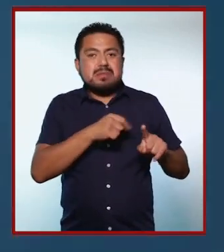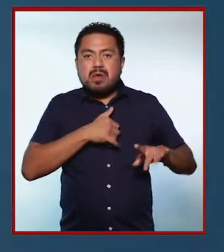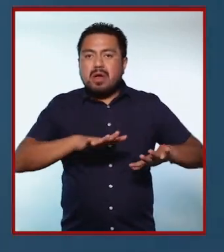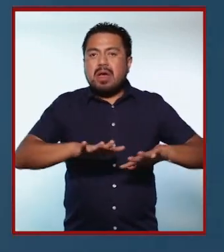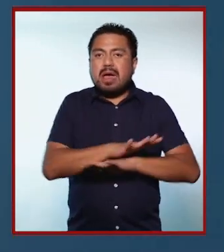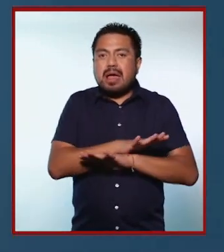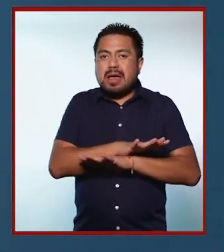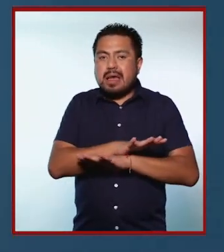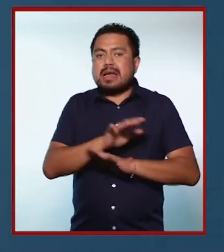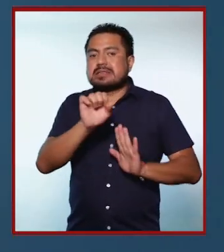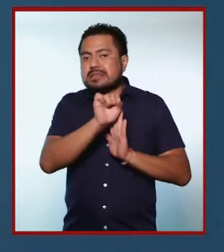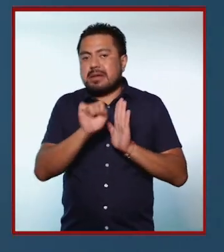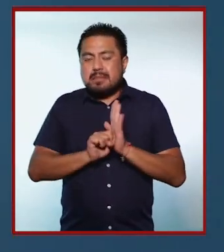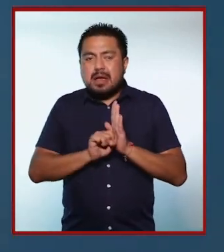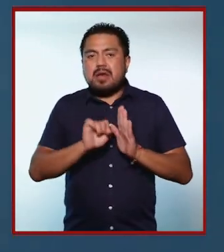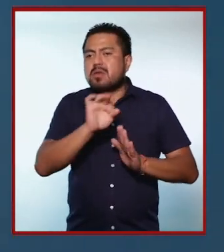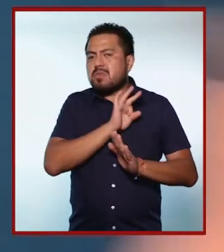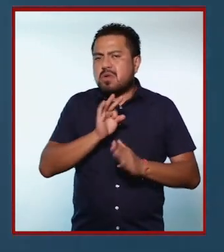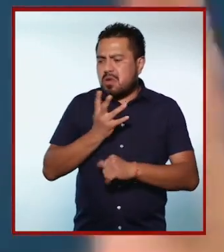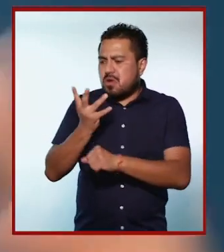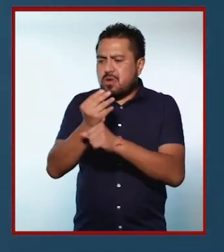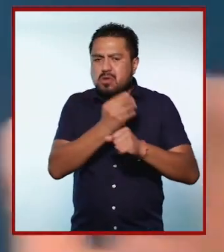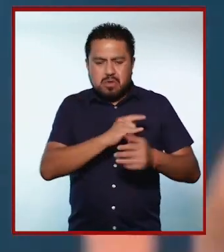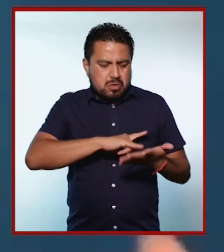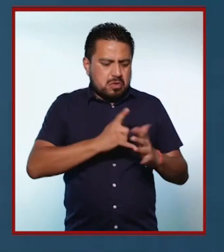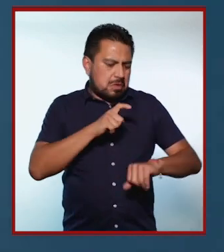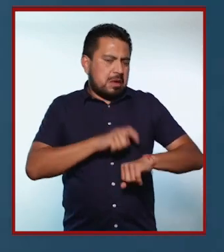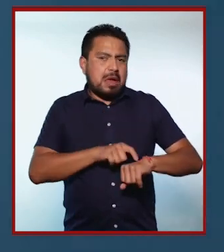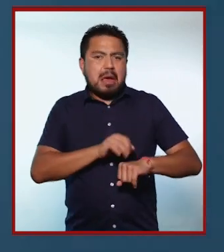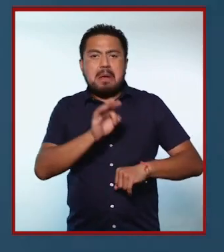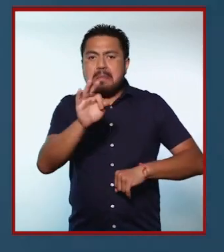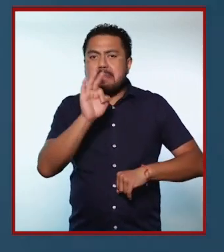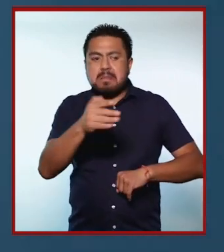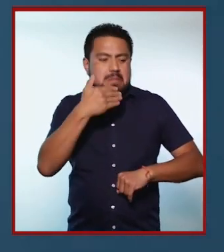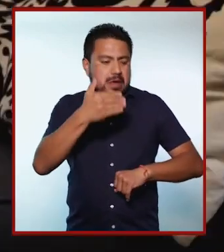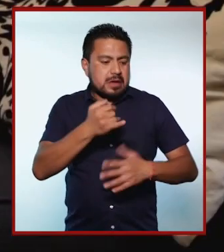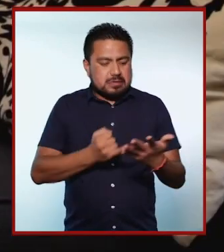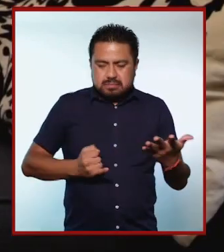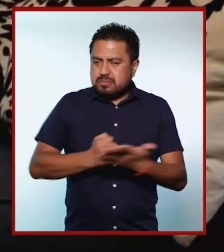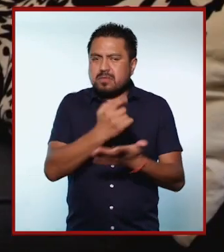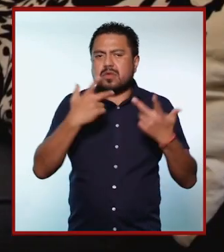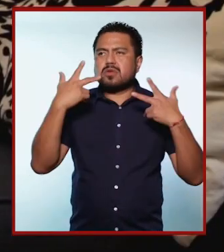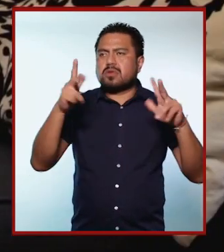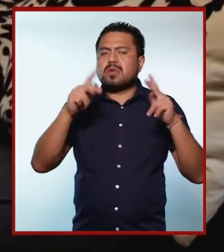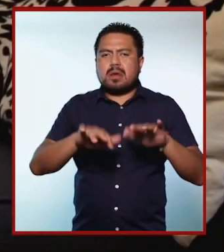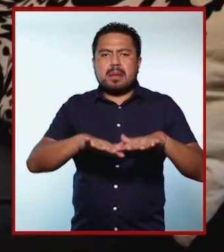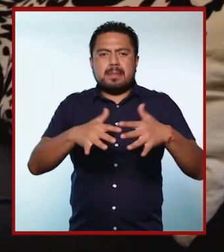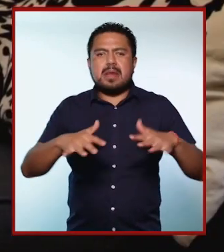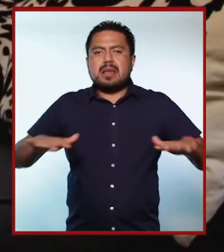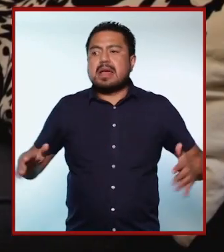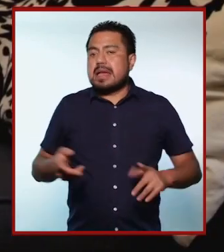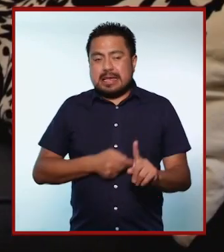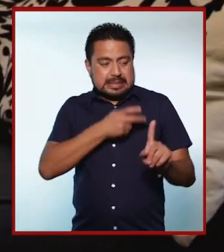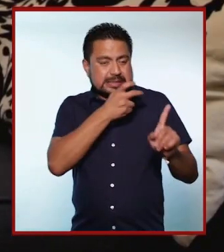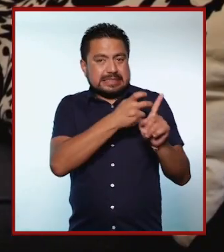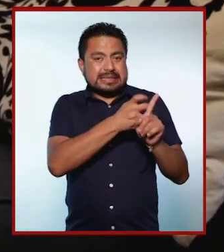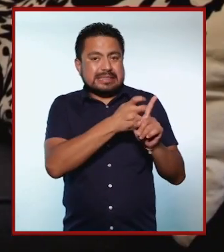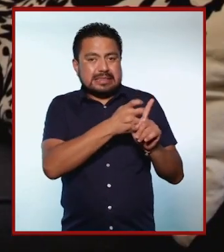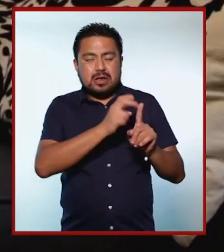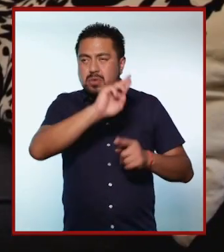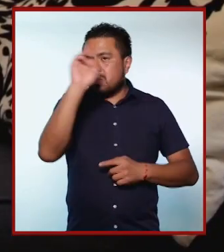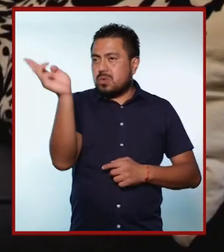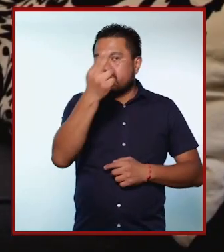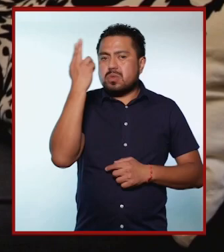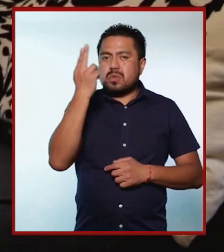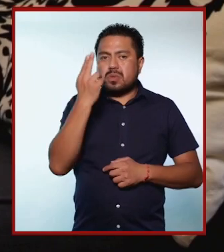coincidió con que yo cambié de semestre. Pude acomodar mi horario y entonces, bueno, decidí ir a voleibol de playa. Entonces, ahí